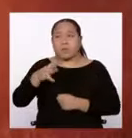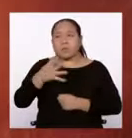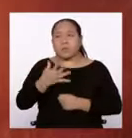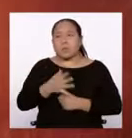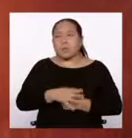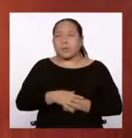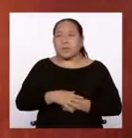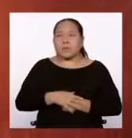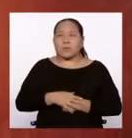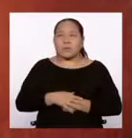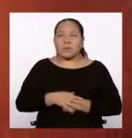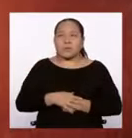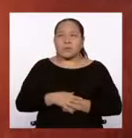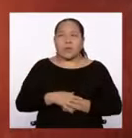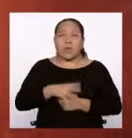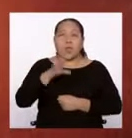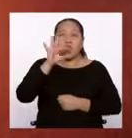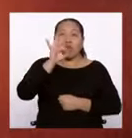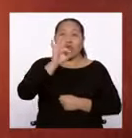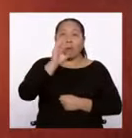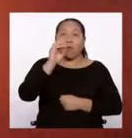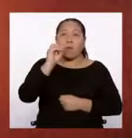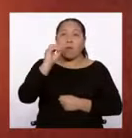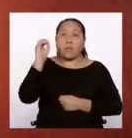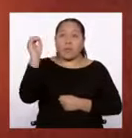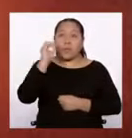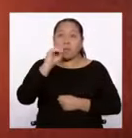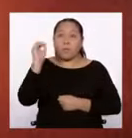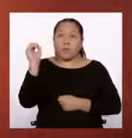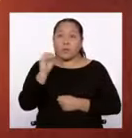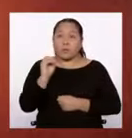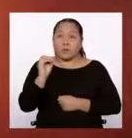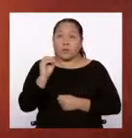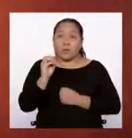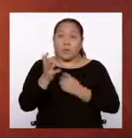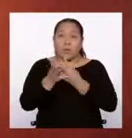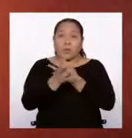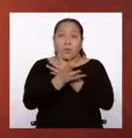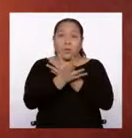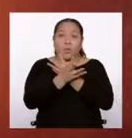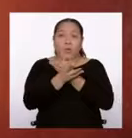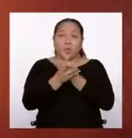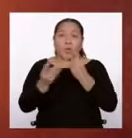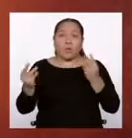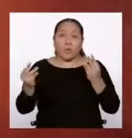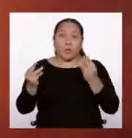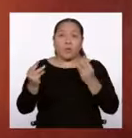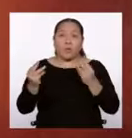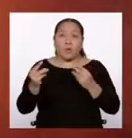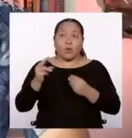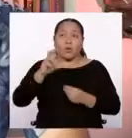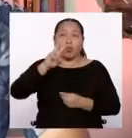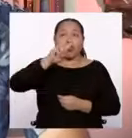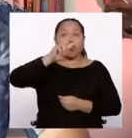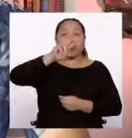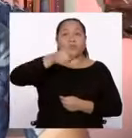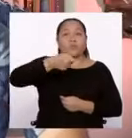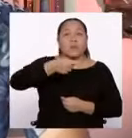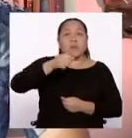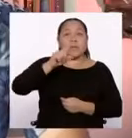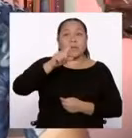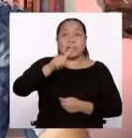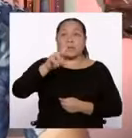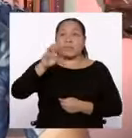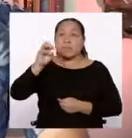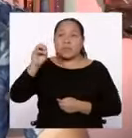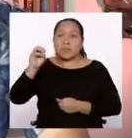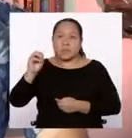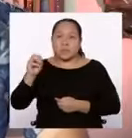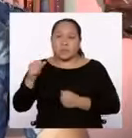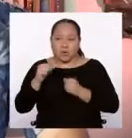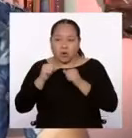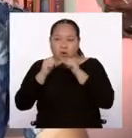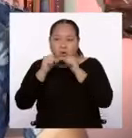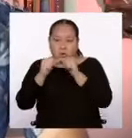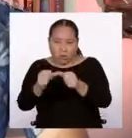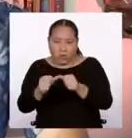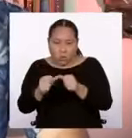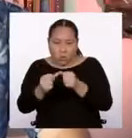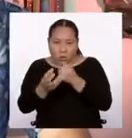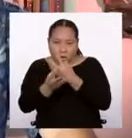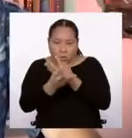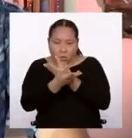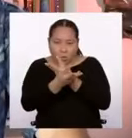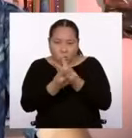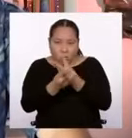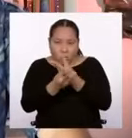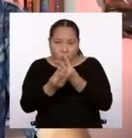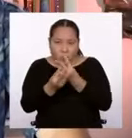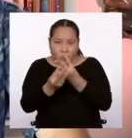por lo menos el 90% va a desaparecer hacia 2100. Las lenguas siguen desapareciendo al ritmo que